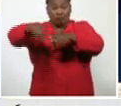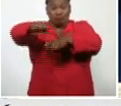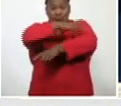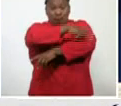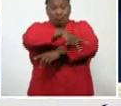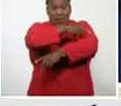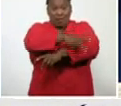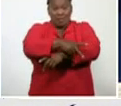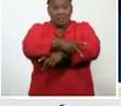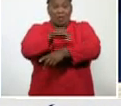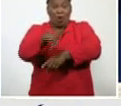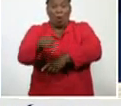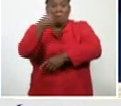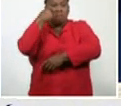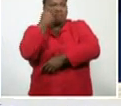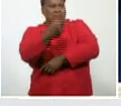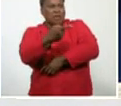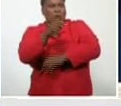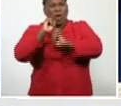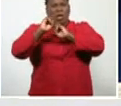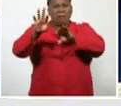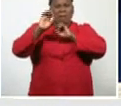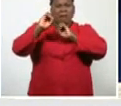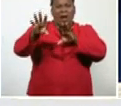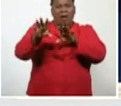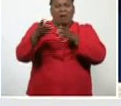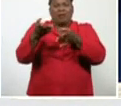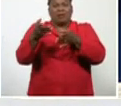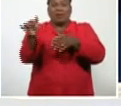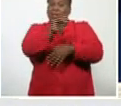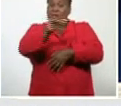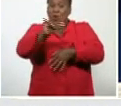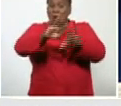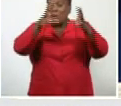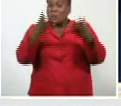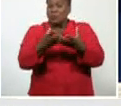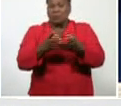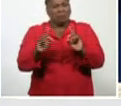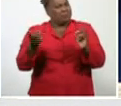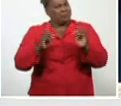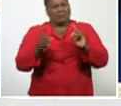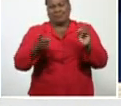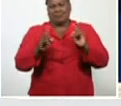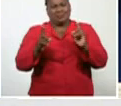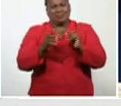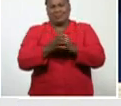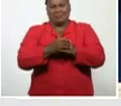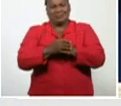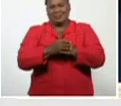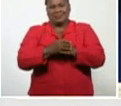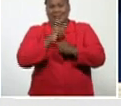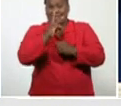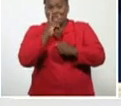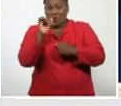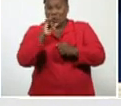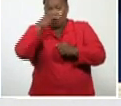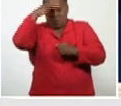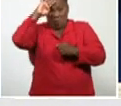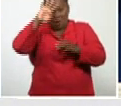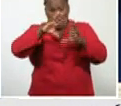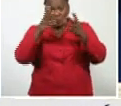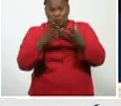pues, lo ha visto, en imágenes, lo ha visto, pues, no en todos los lugares, están estas posibilidades, incluyendo, reitero, el